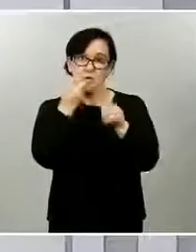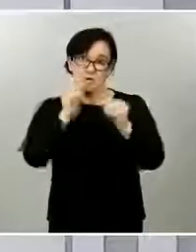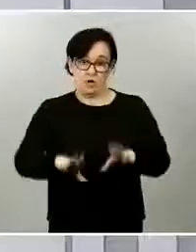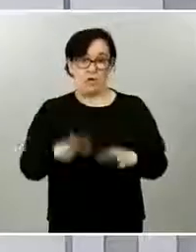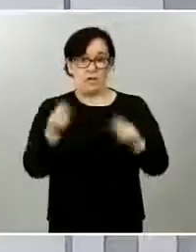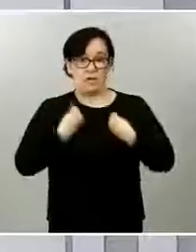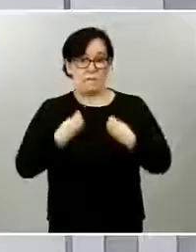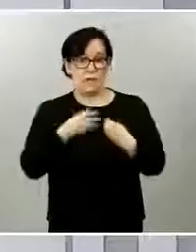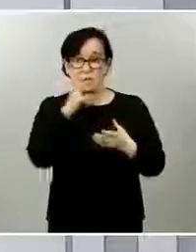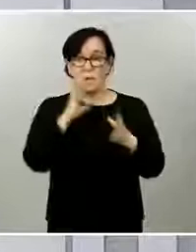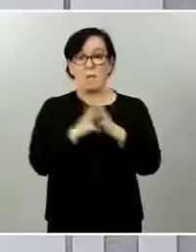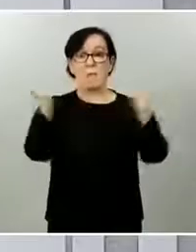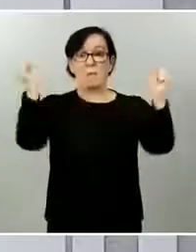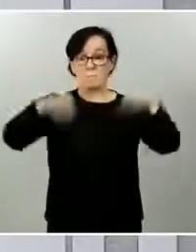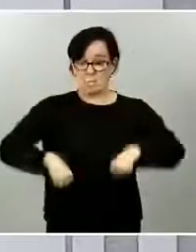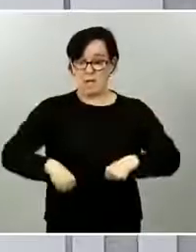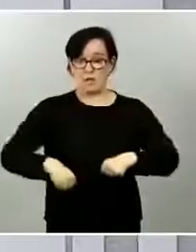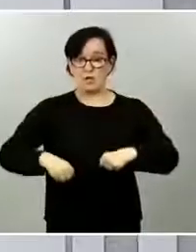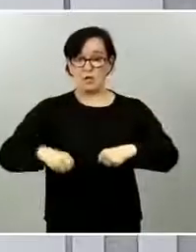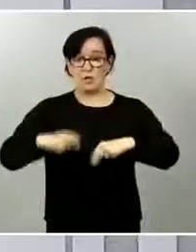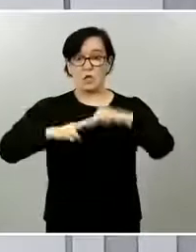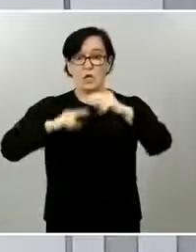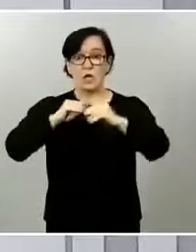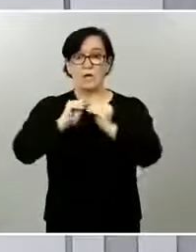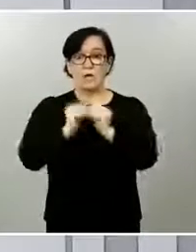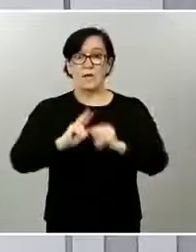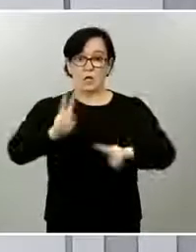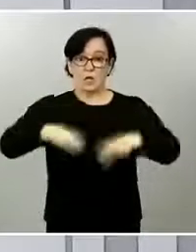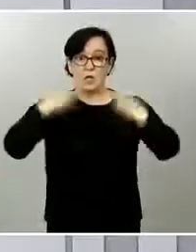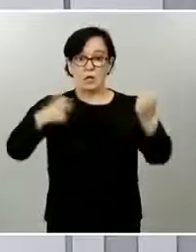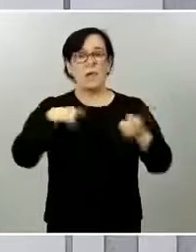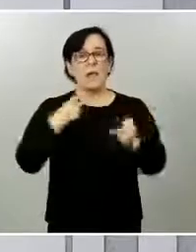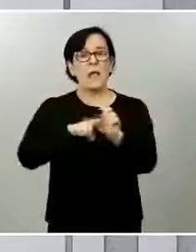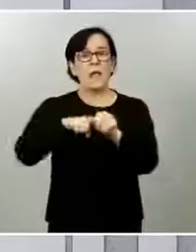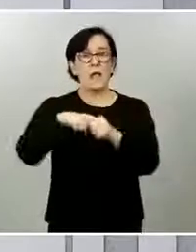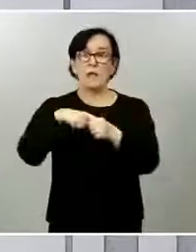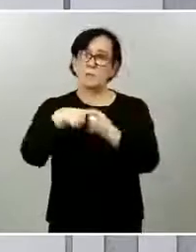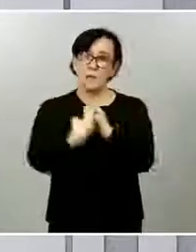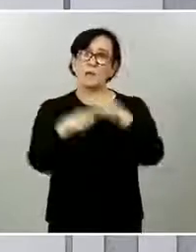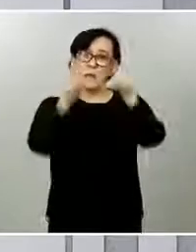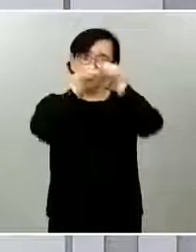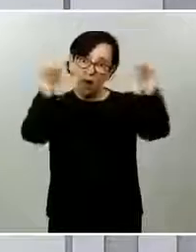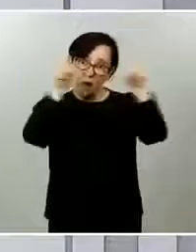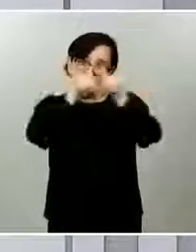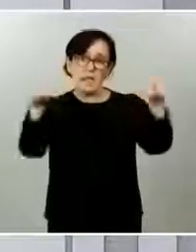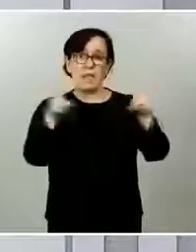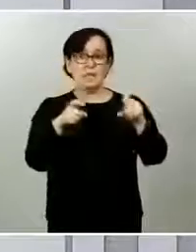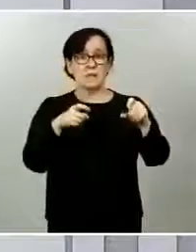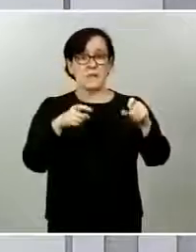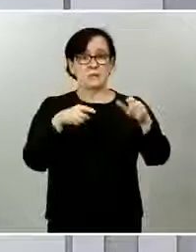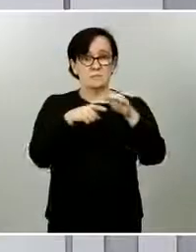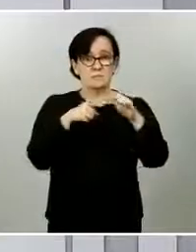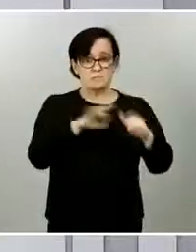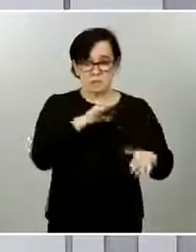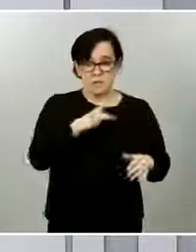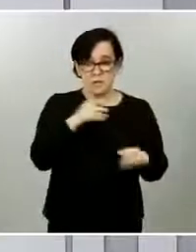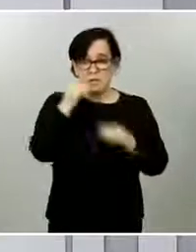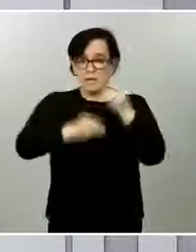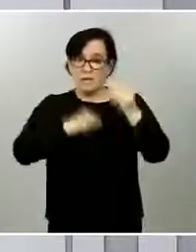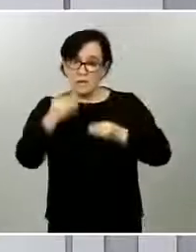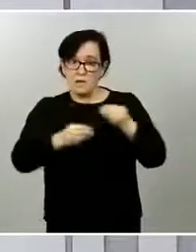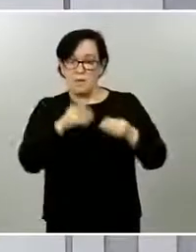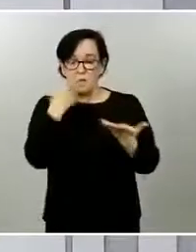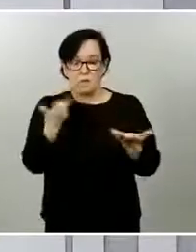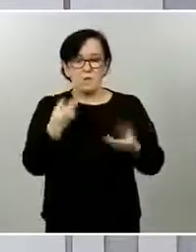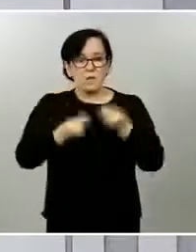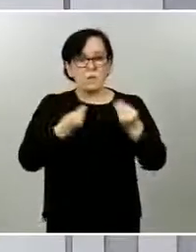como hicimos en los pasados días, a sindicatos y empresarios, porque están a la altura de este reto histórico que vivimos. Y como este pacto